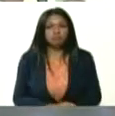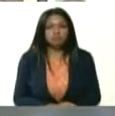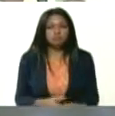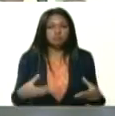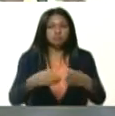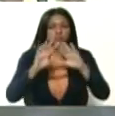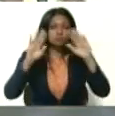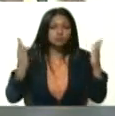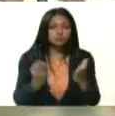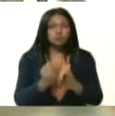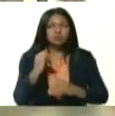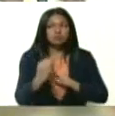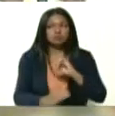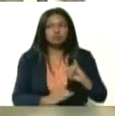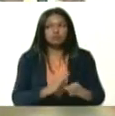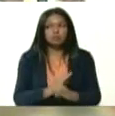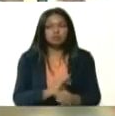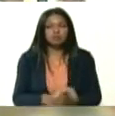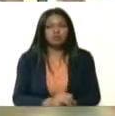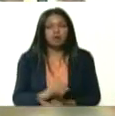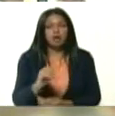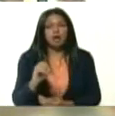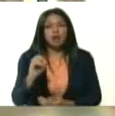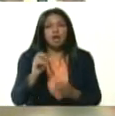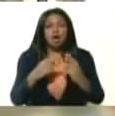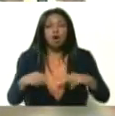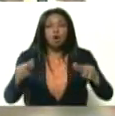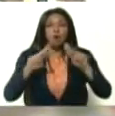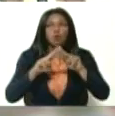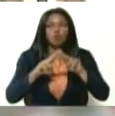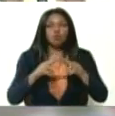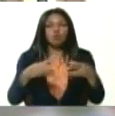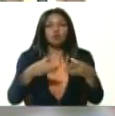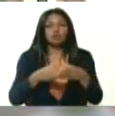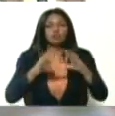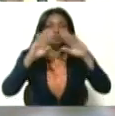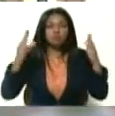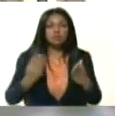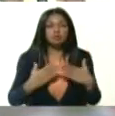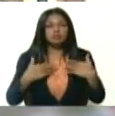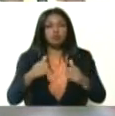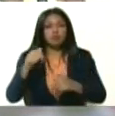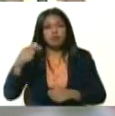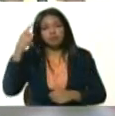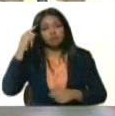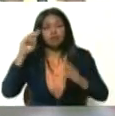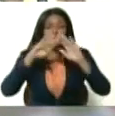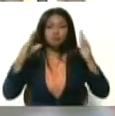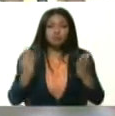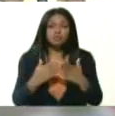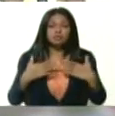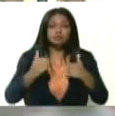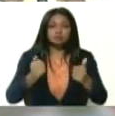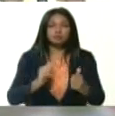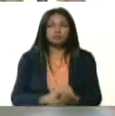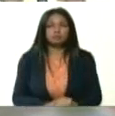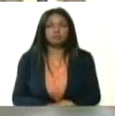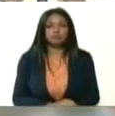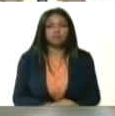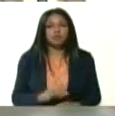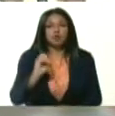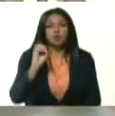organismos mundiales internacionales, a la ONU, a la OMS, hoy día Mundial de la Salud, a la OPS,